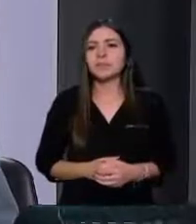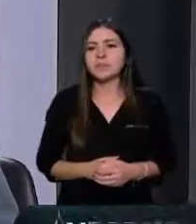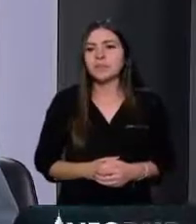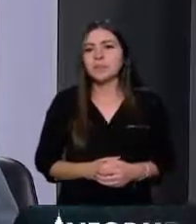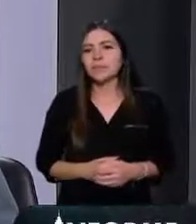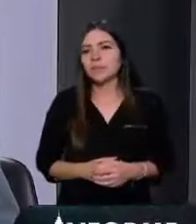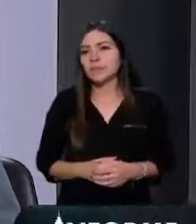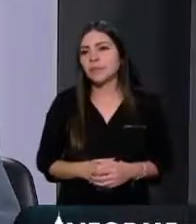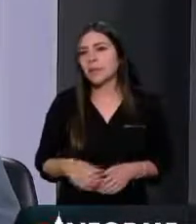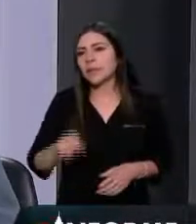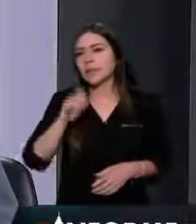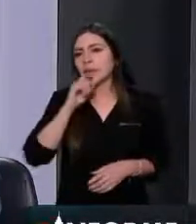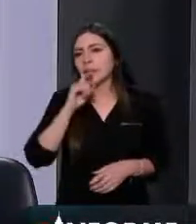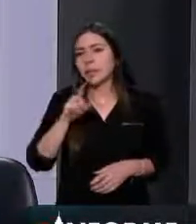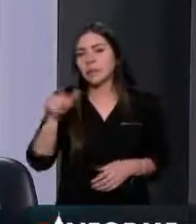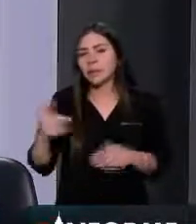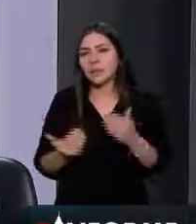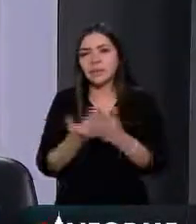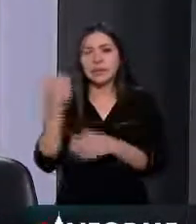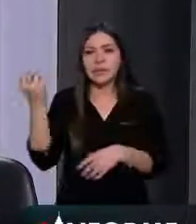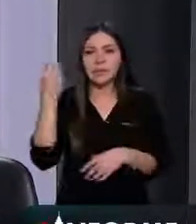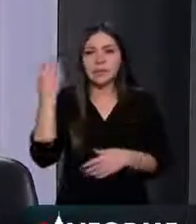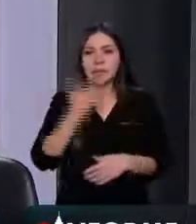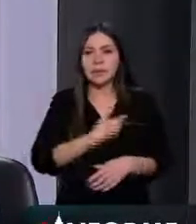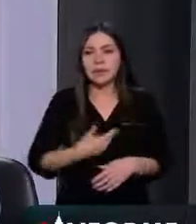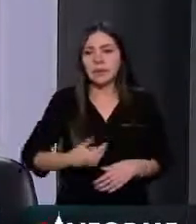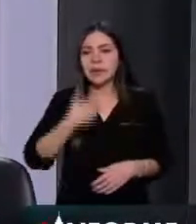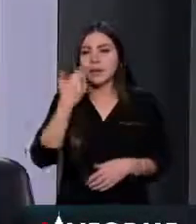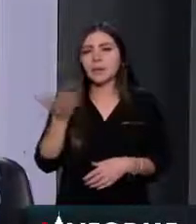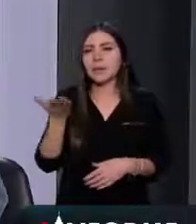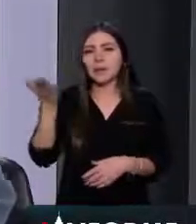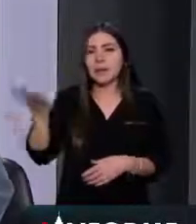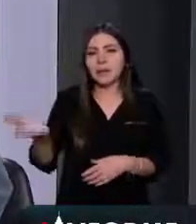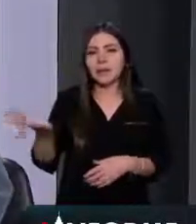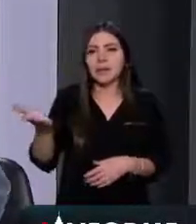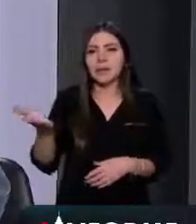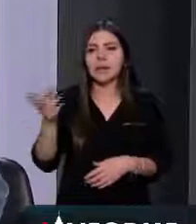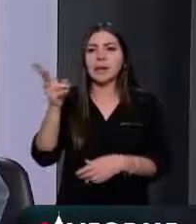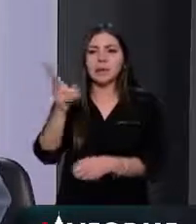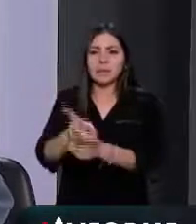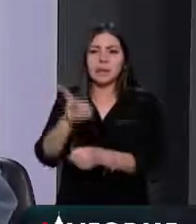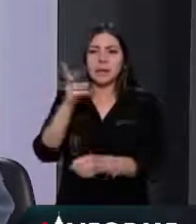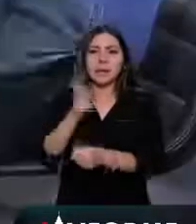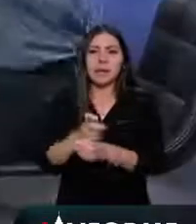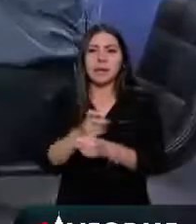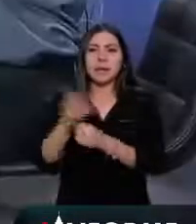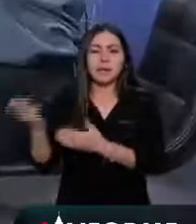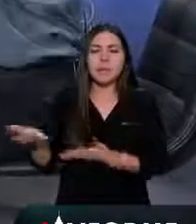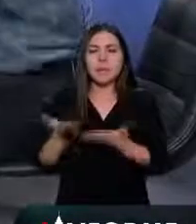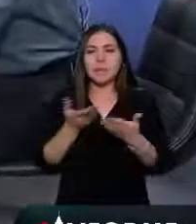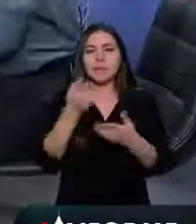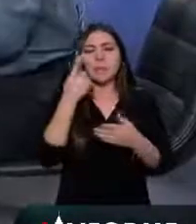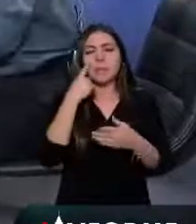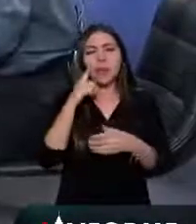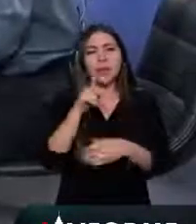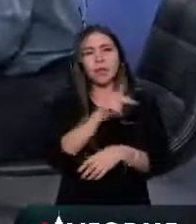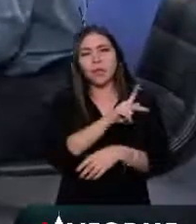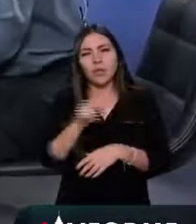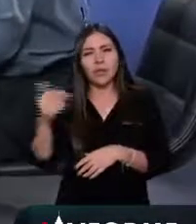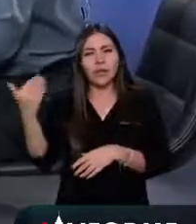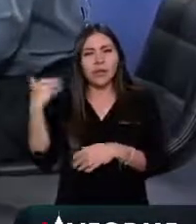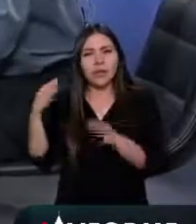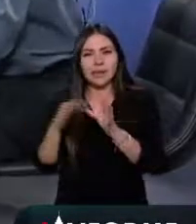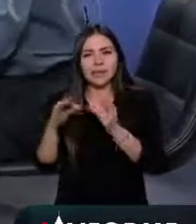presidencial porque ya le solicitaron o la invitaron a que justamente explique todo esto que nos